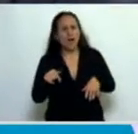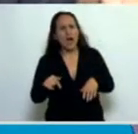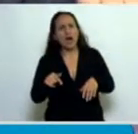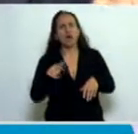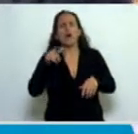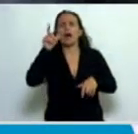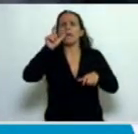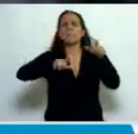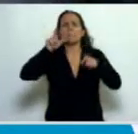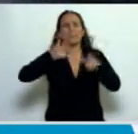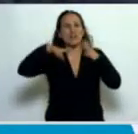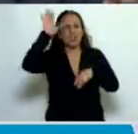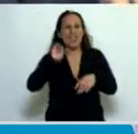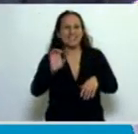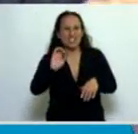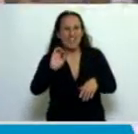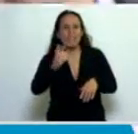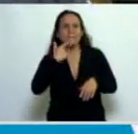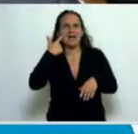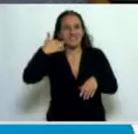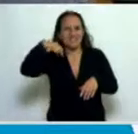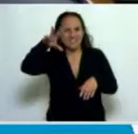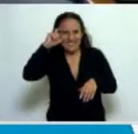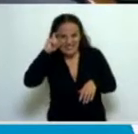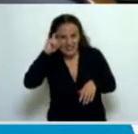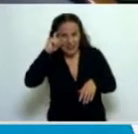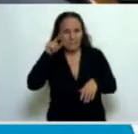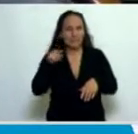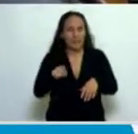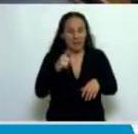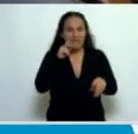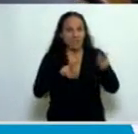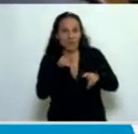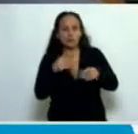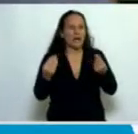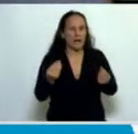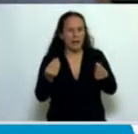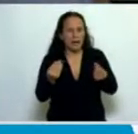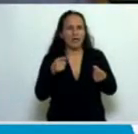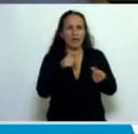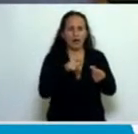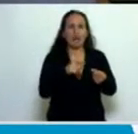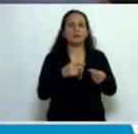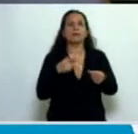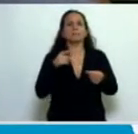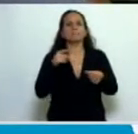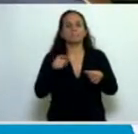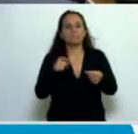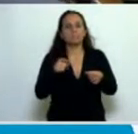simple en un momento histórico determinado, pretenden establecer ese tipo de límites. Es decir, aquellos que